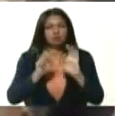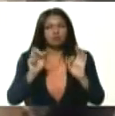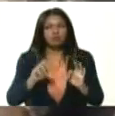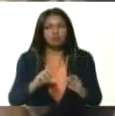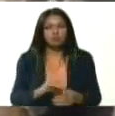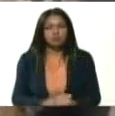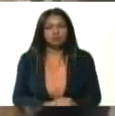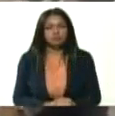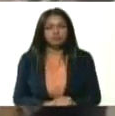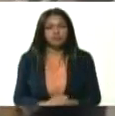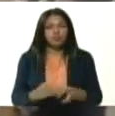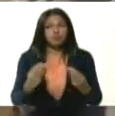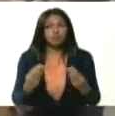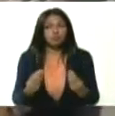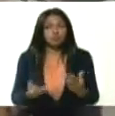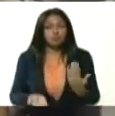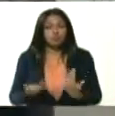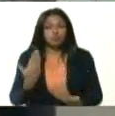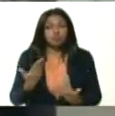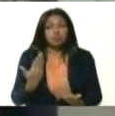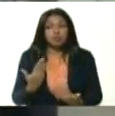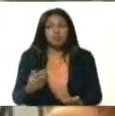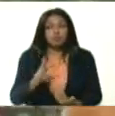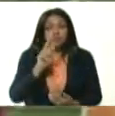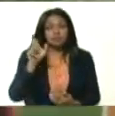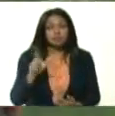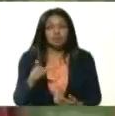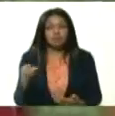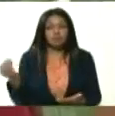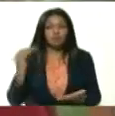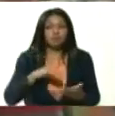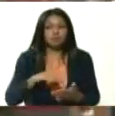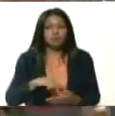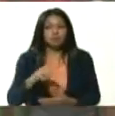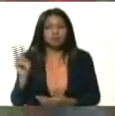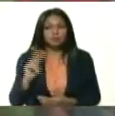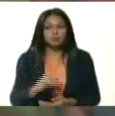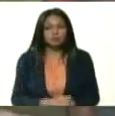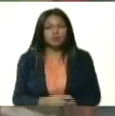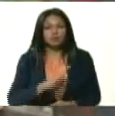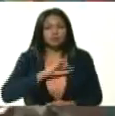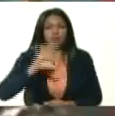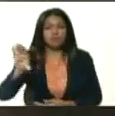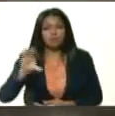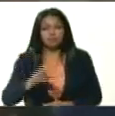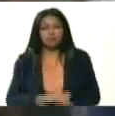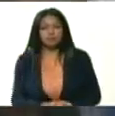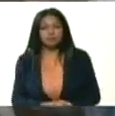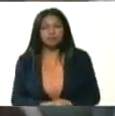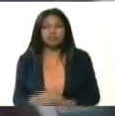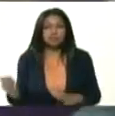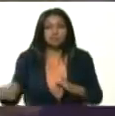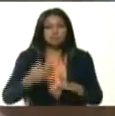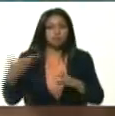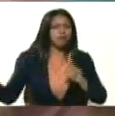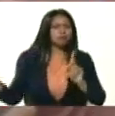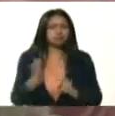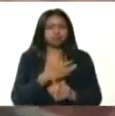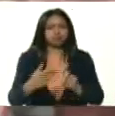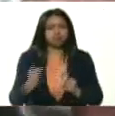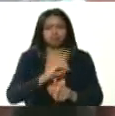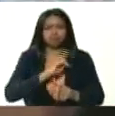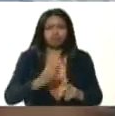flujo importante de venezolanos regresando a nuestra patria. Por los ataques de xenofobia,